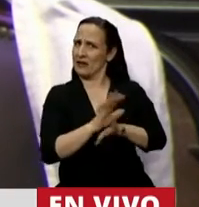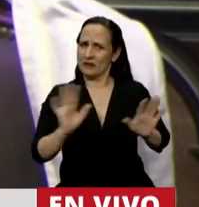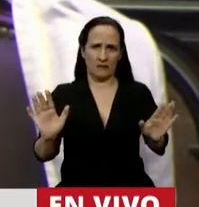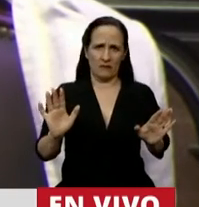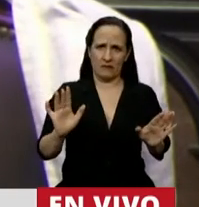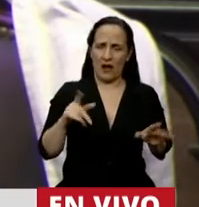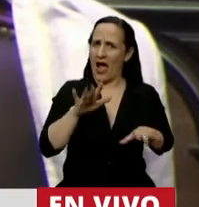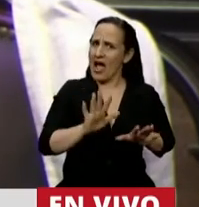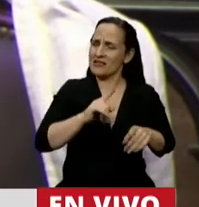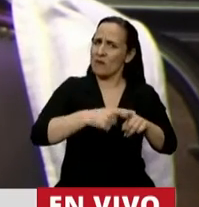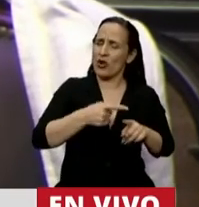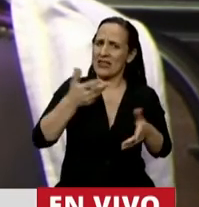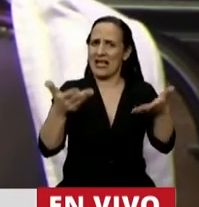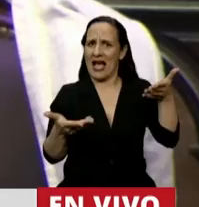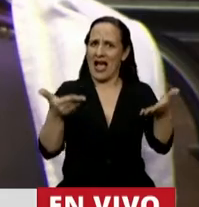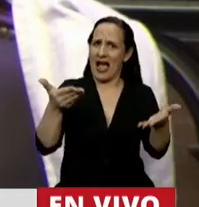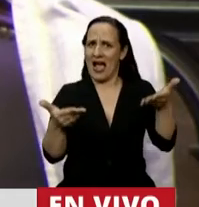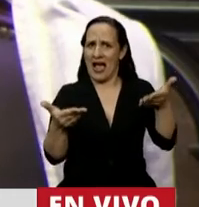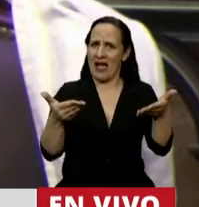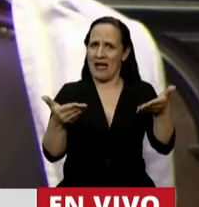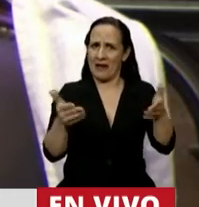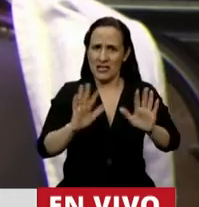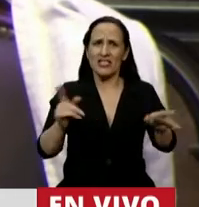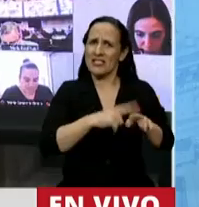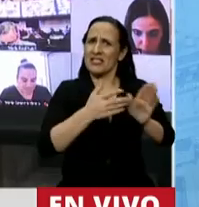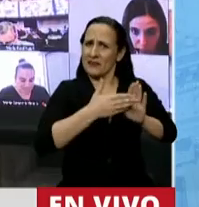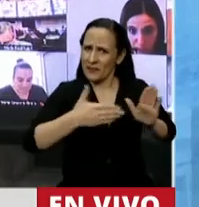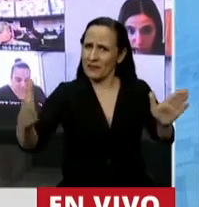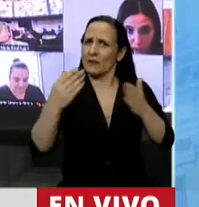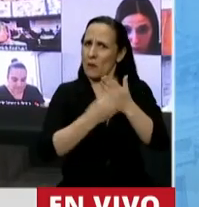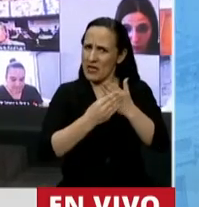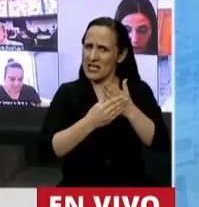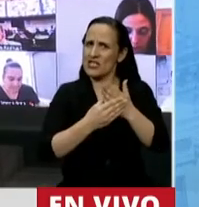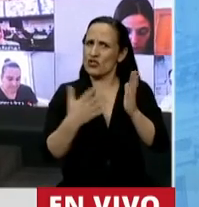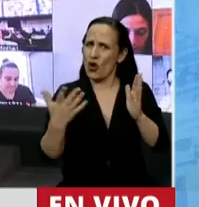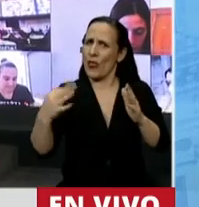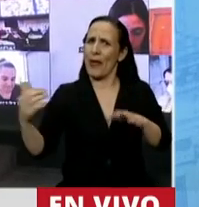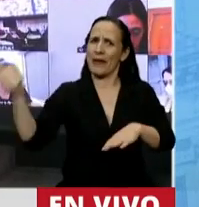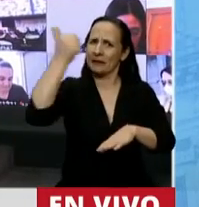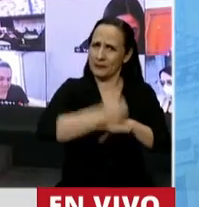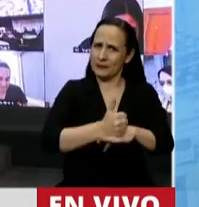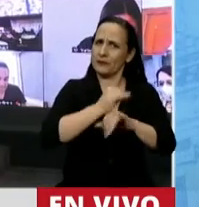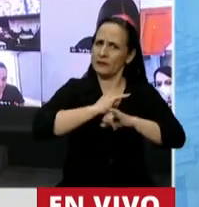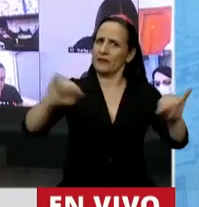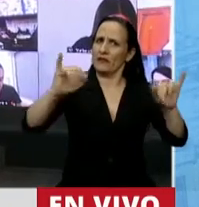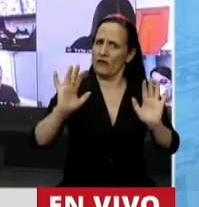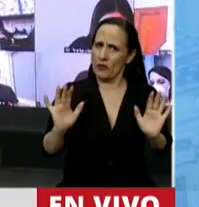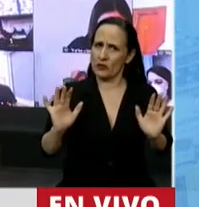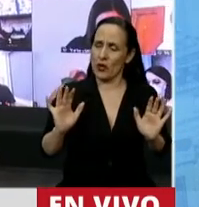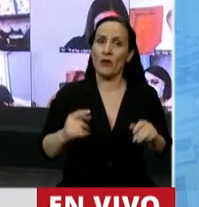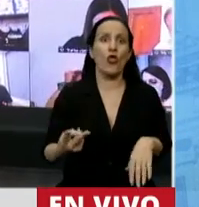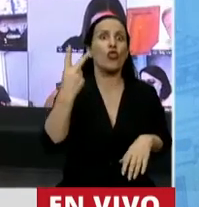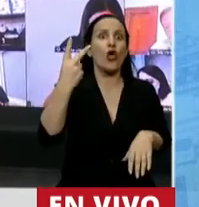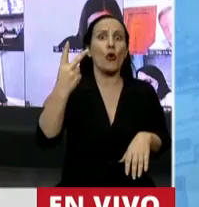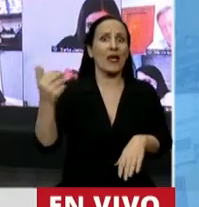contrapesos. Y que entonces ya tuvo suficientemente de tiempo el Ministro para venir a informar este Congreso. Pero lo hizo solamente